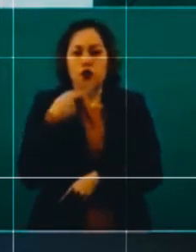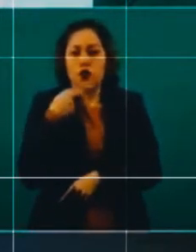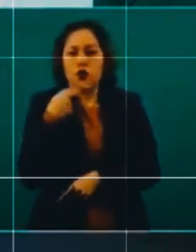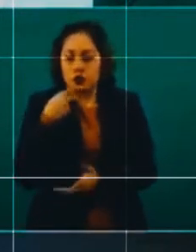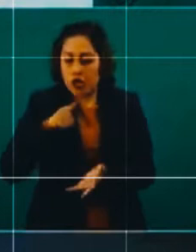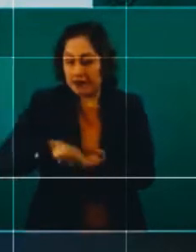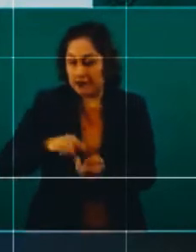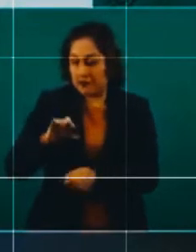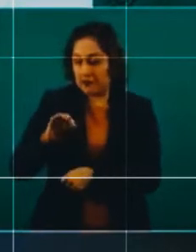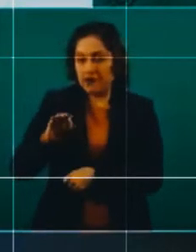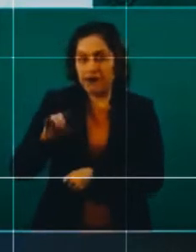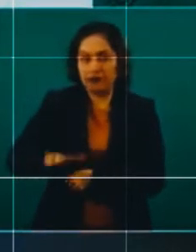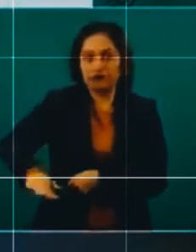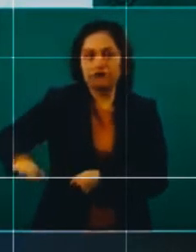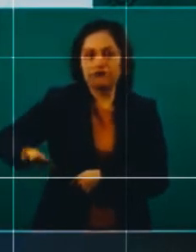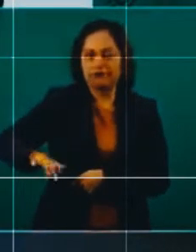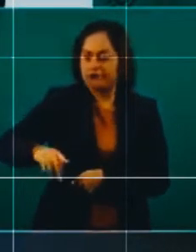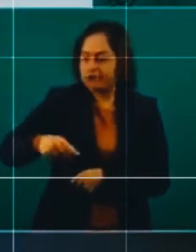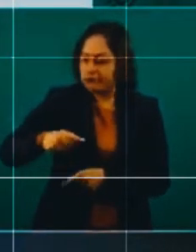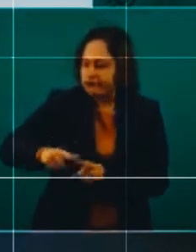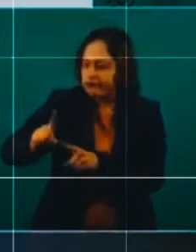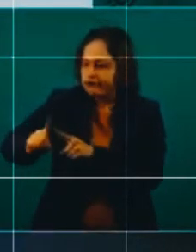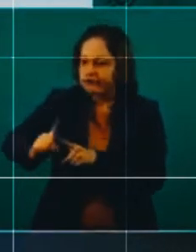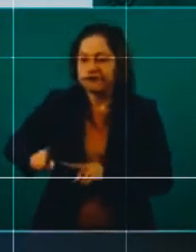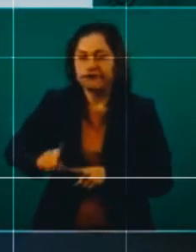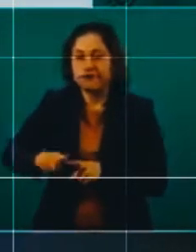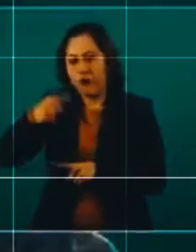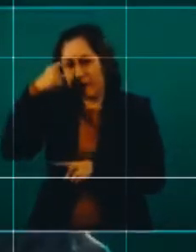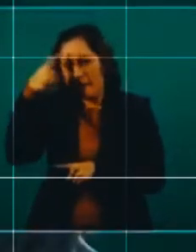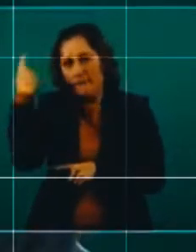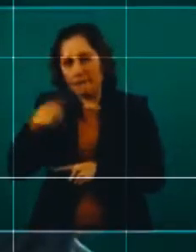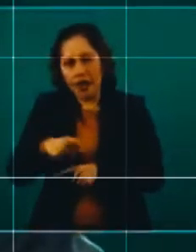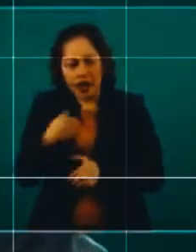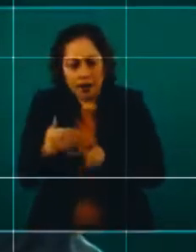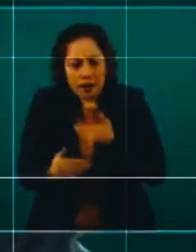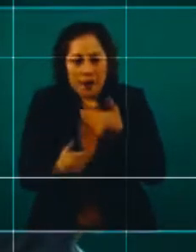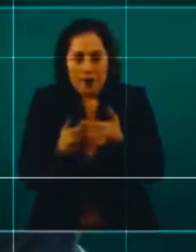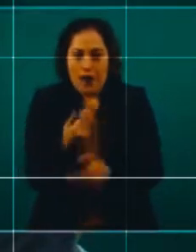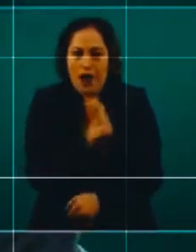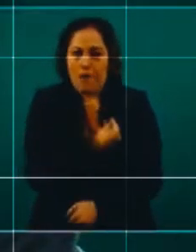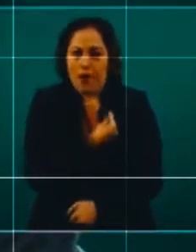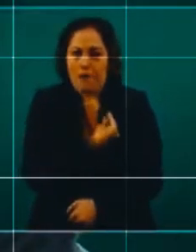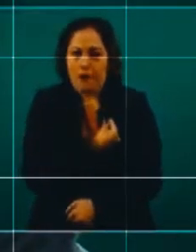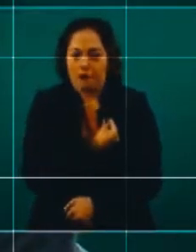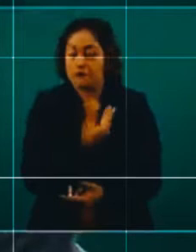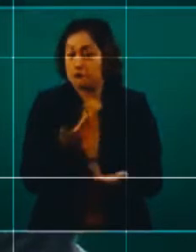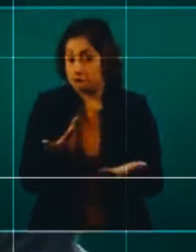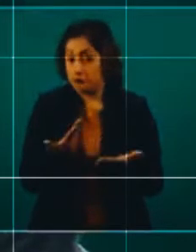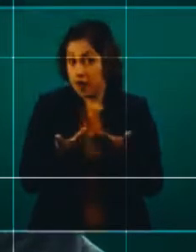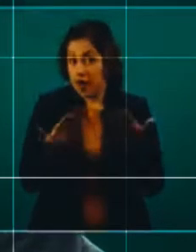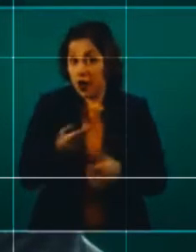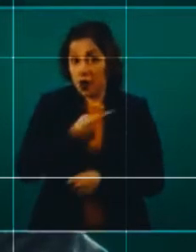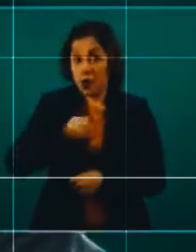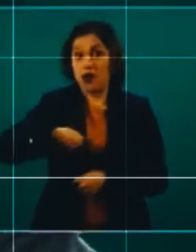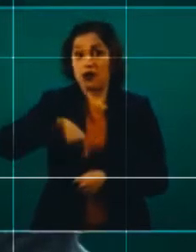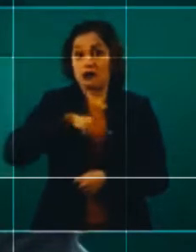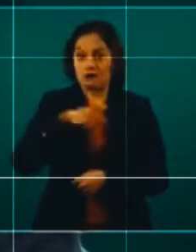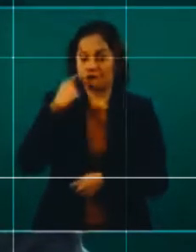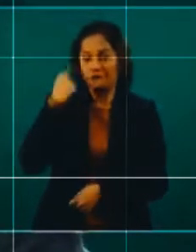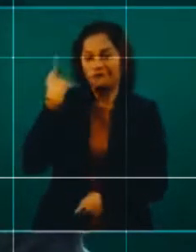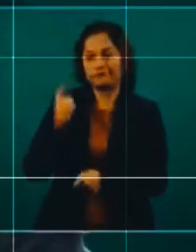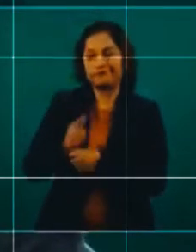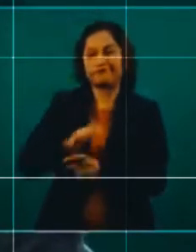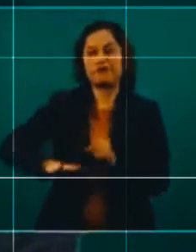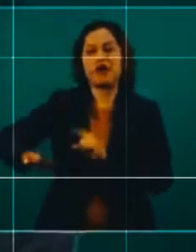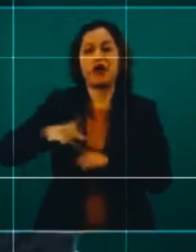tenemos, y podemos decir con orgullo que mediante el esfuerzo de los trabajadores